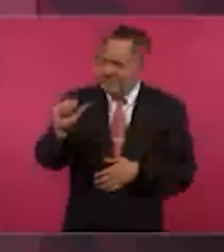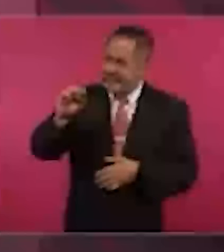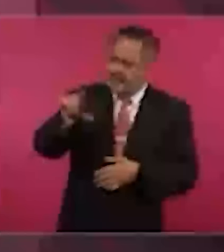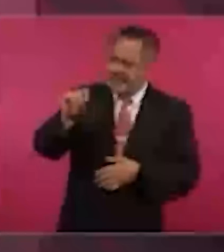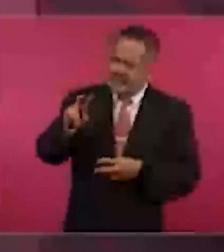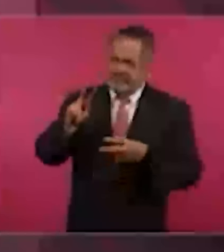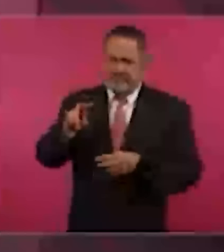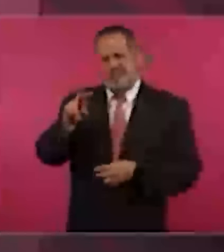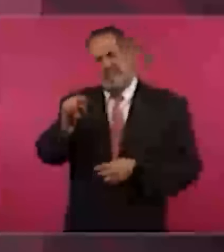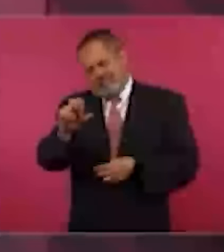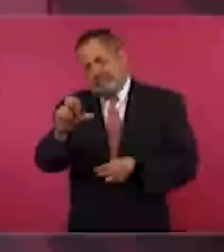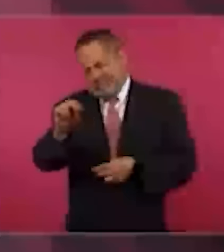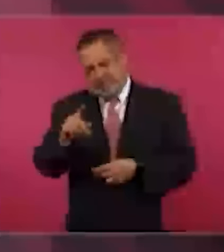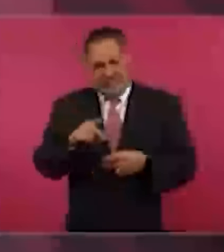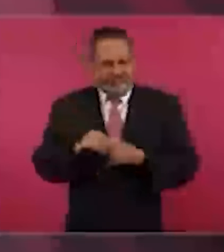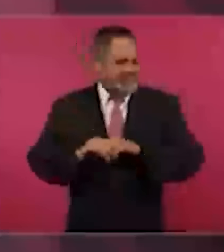y ya.